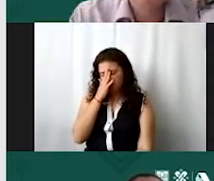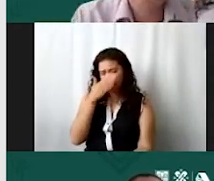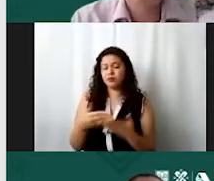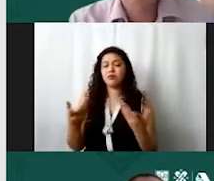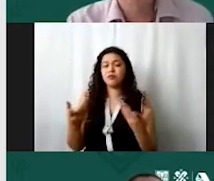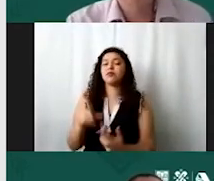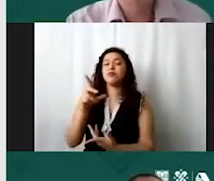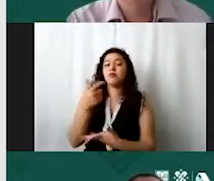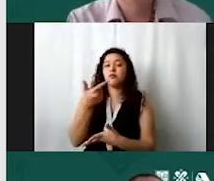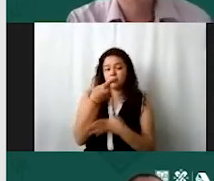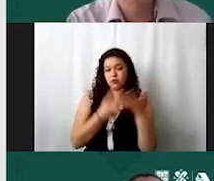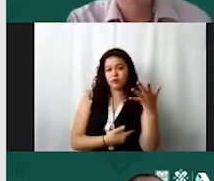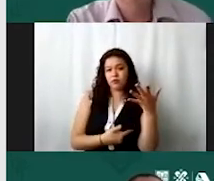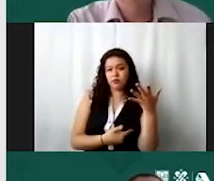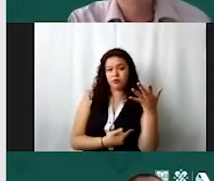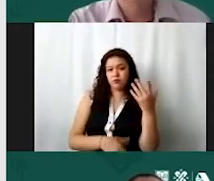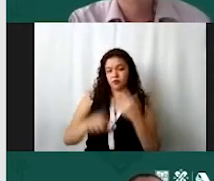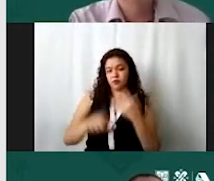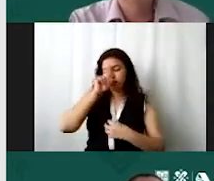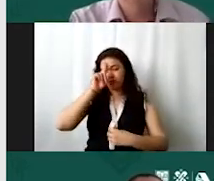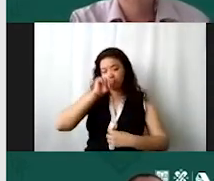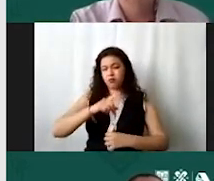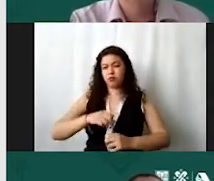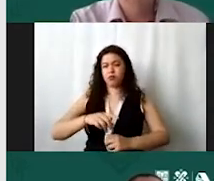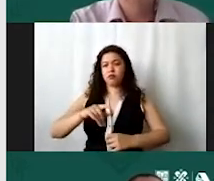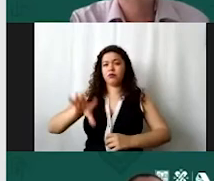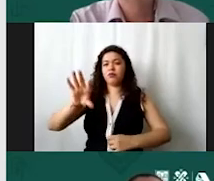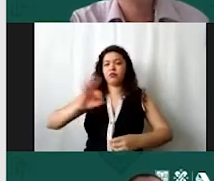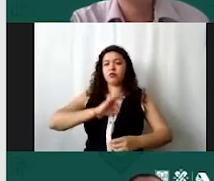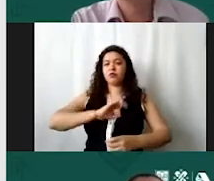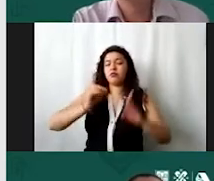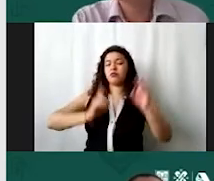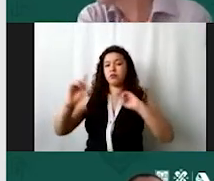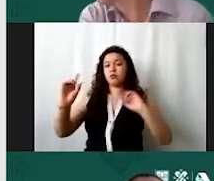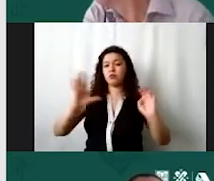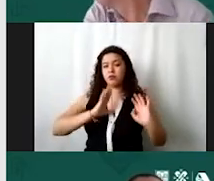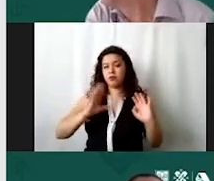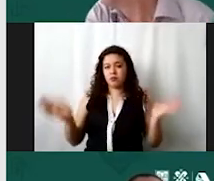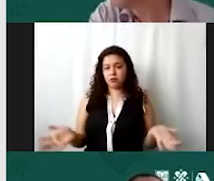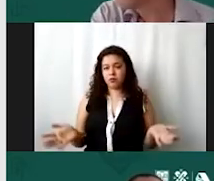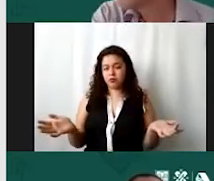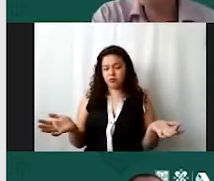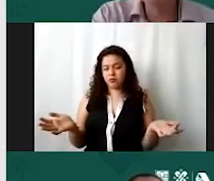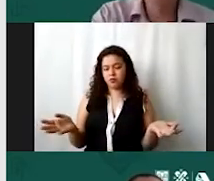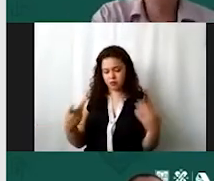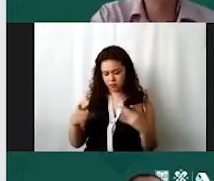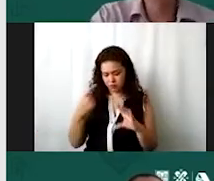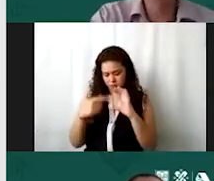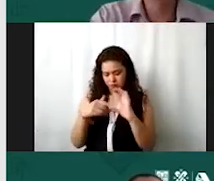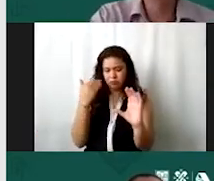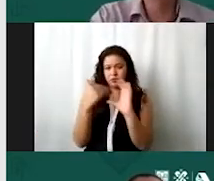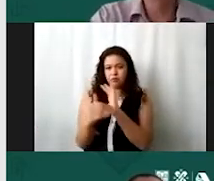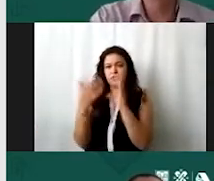directorio con los asesores para que ustedes cualquier duda que tengan puedan ya sea enviar un correo o